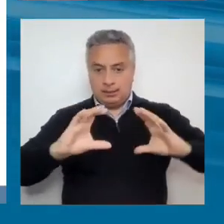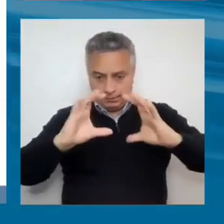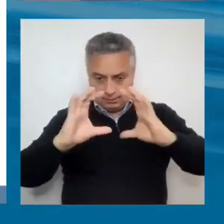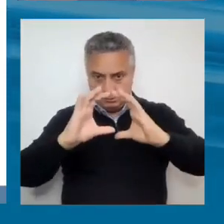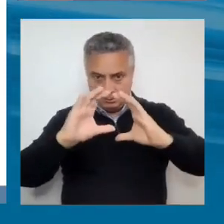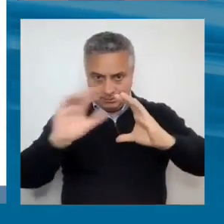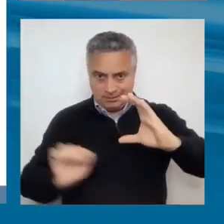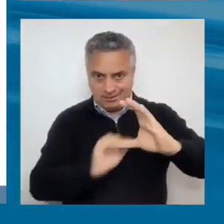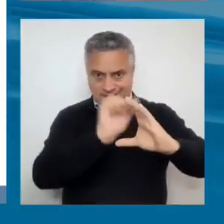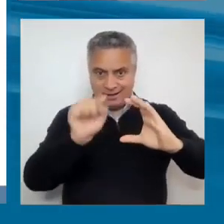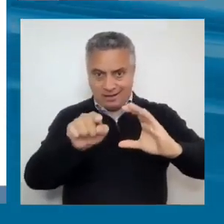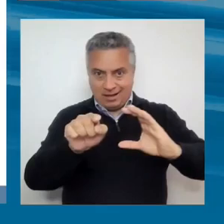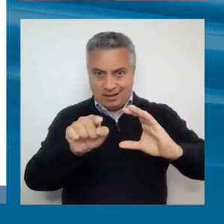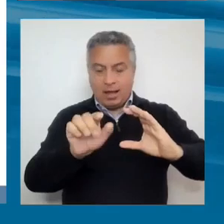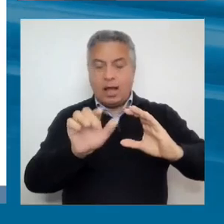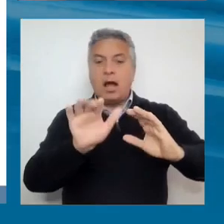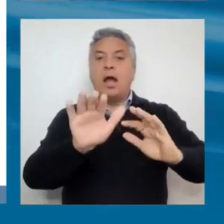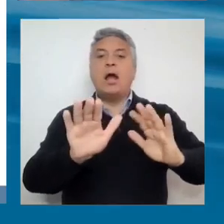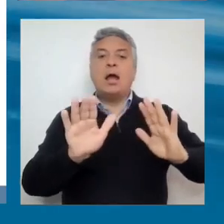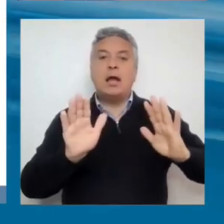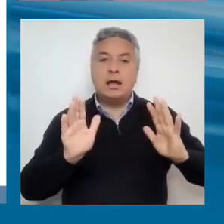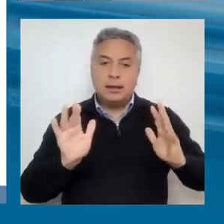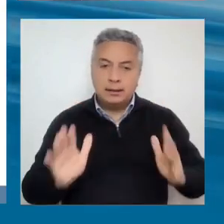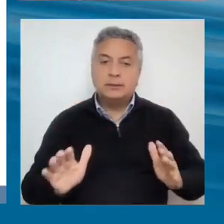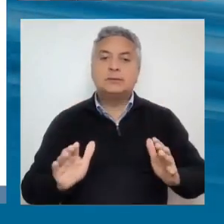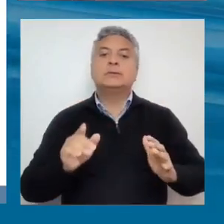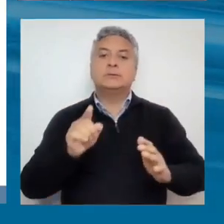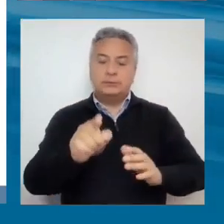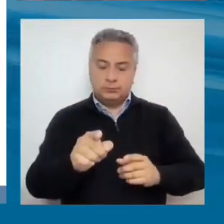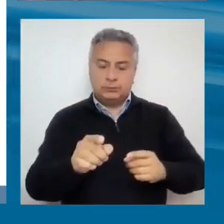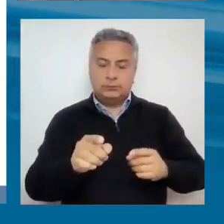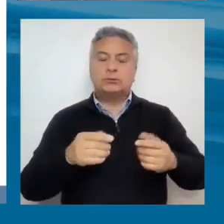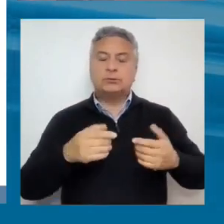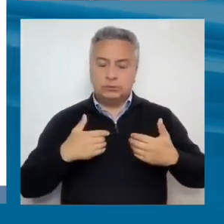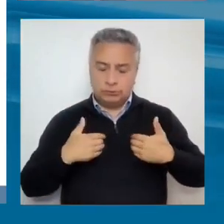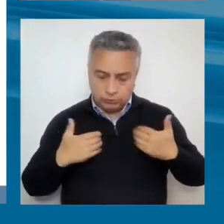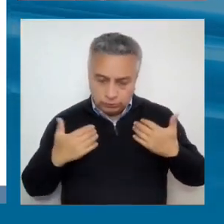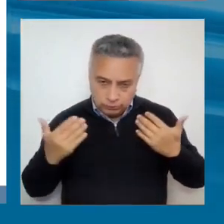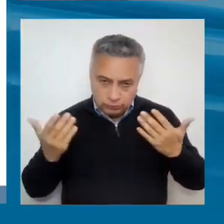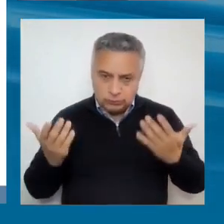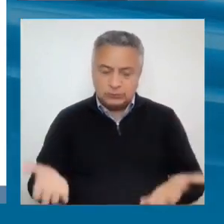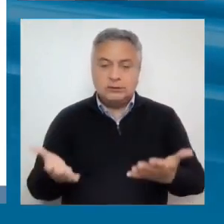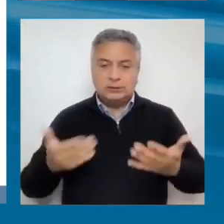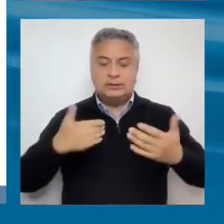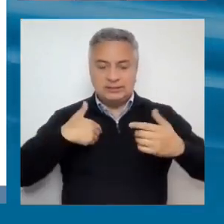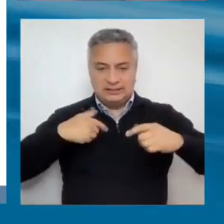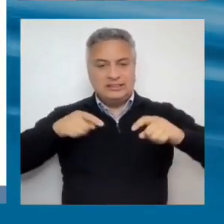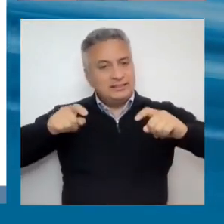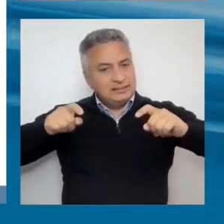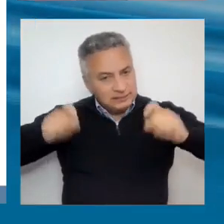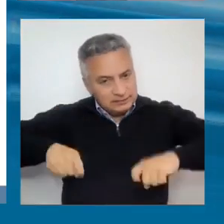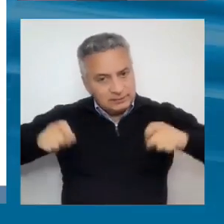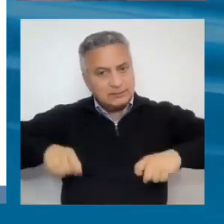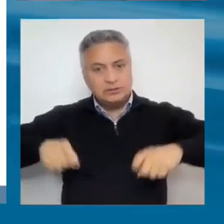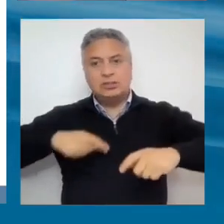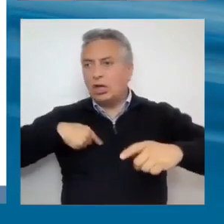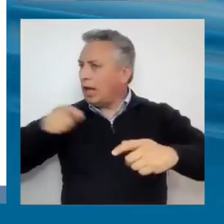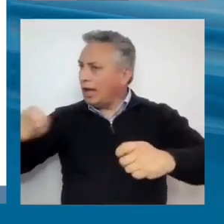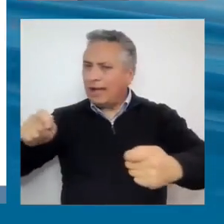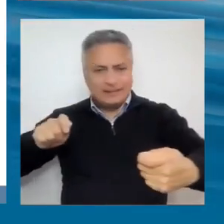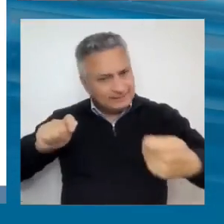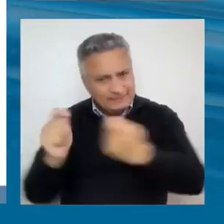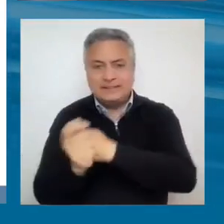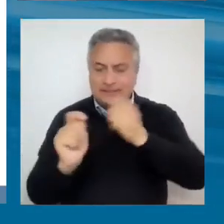del reporte. Transformaciones indispensables. Esto es lo que proponemos como áreas, que es realmente indispensable que los países